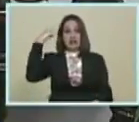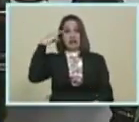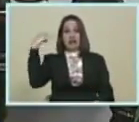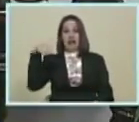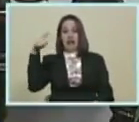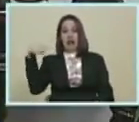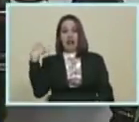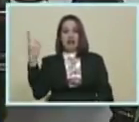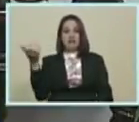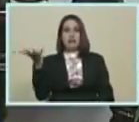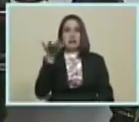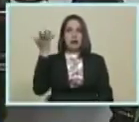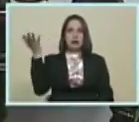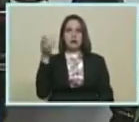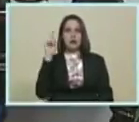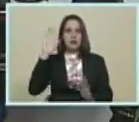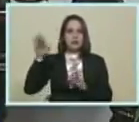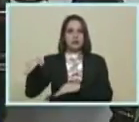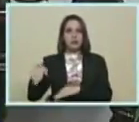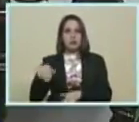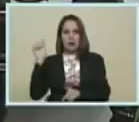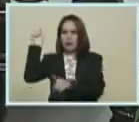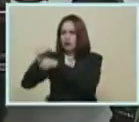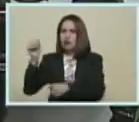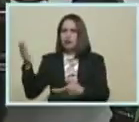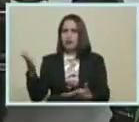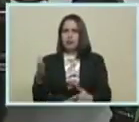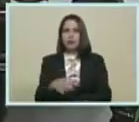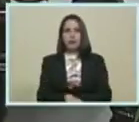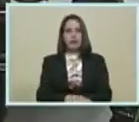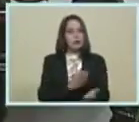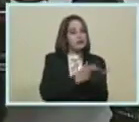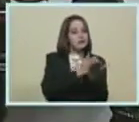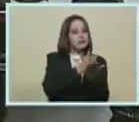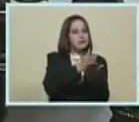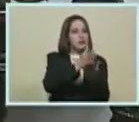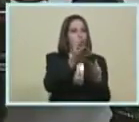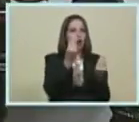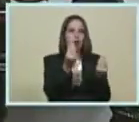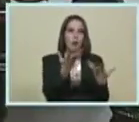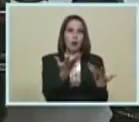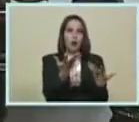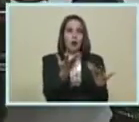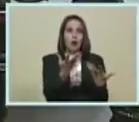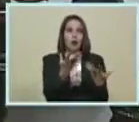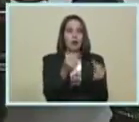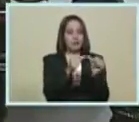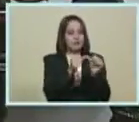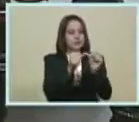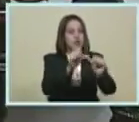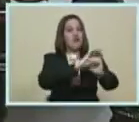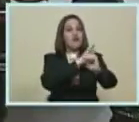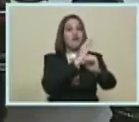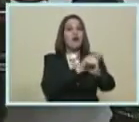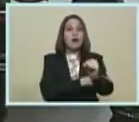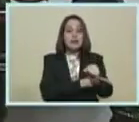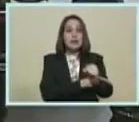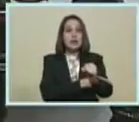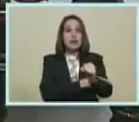Allí La panadería Saben Saben Acá sabe No Que sigue Que sigue Con mucha fuerza